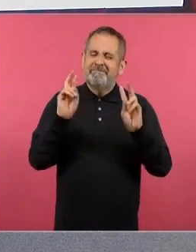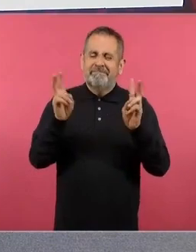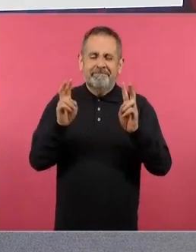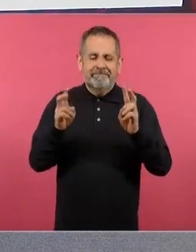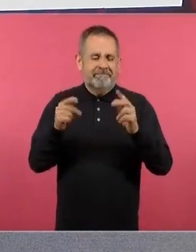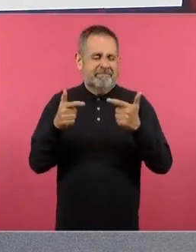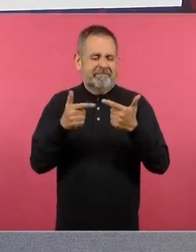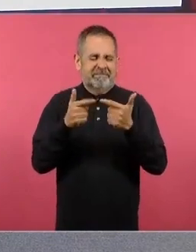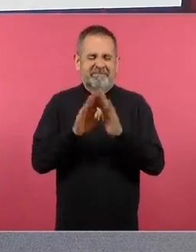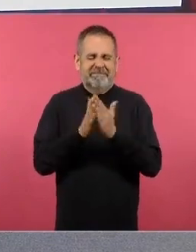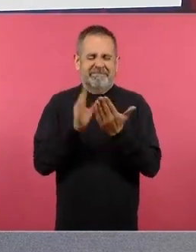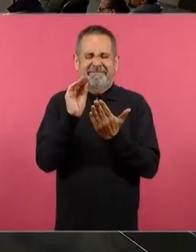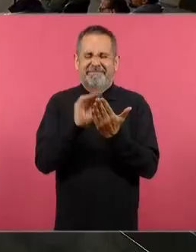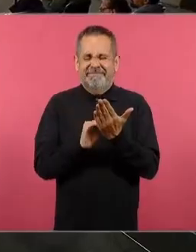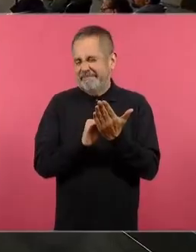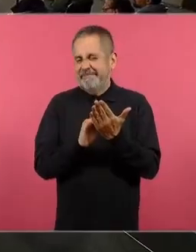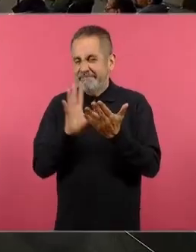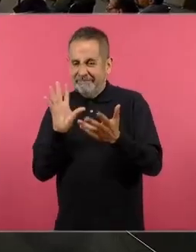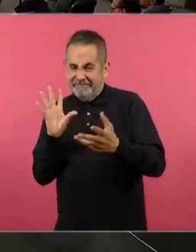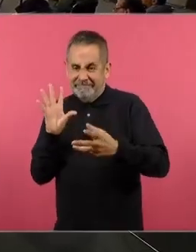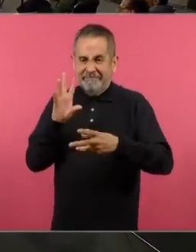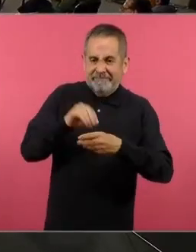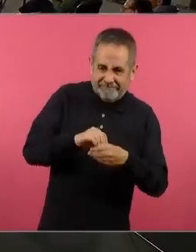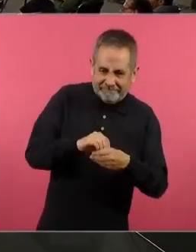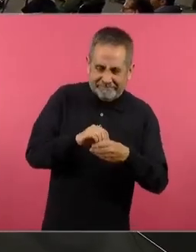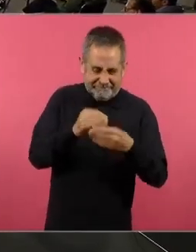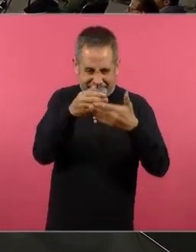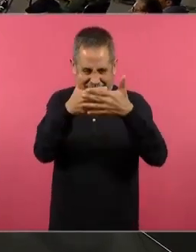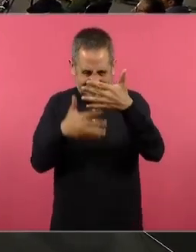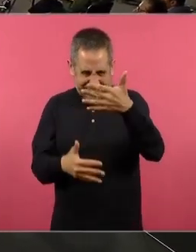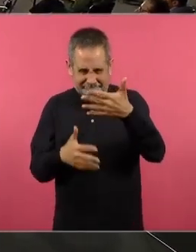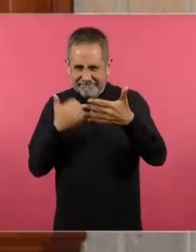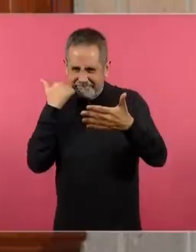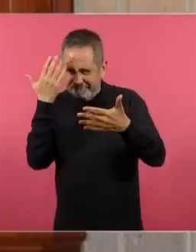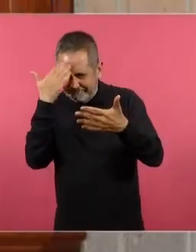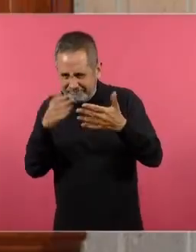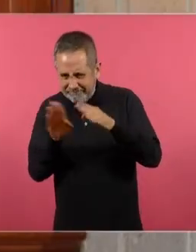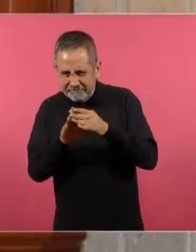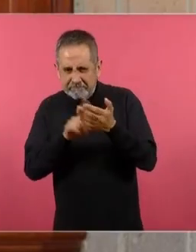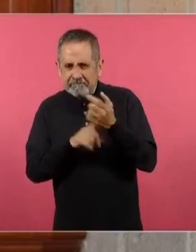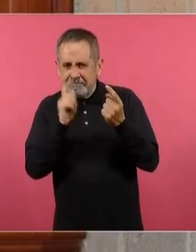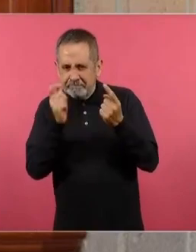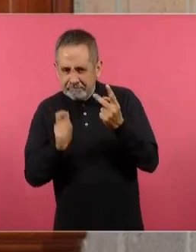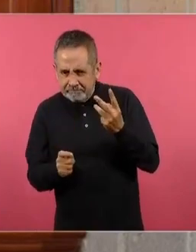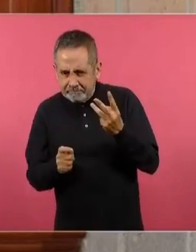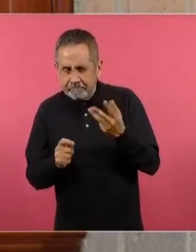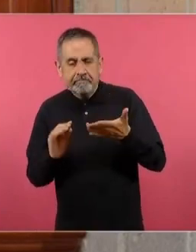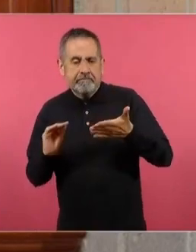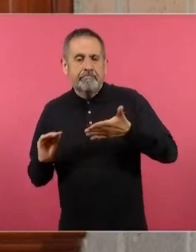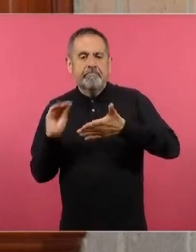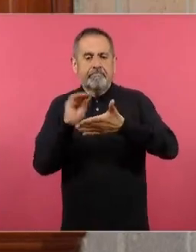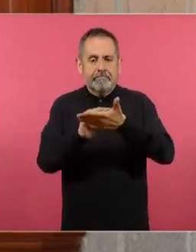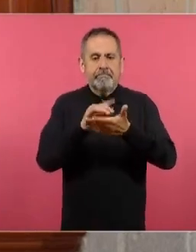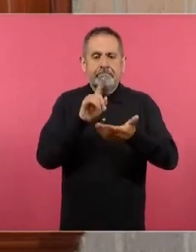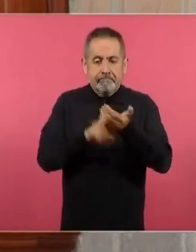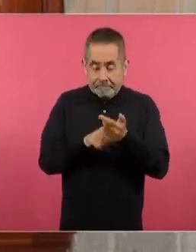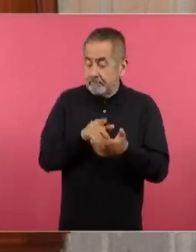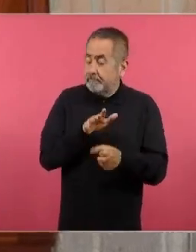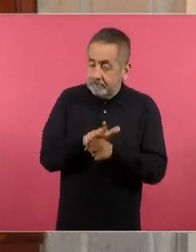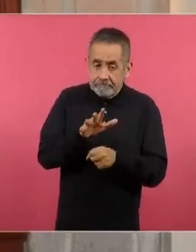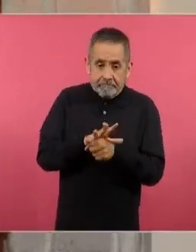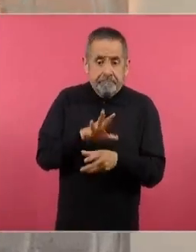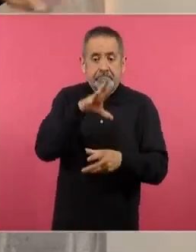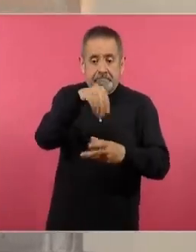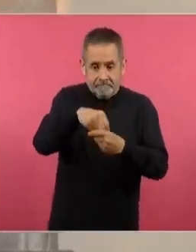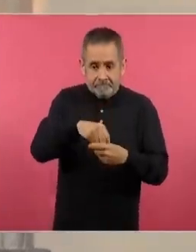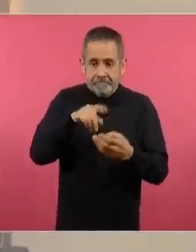material, porque ahí viene todo lo que quiero saber, todo lo que usted quería saber acerca de… así le hubiera puesto yo el nombre, porque ahí viene